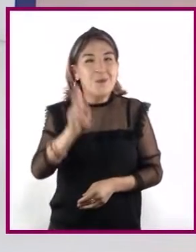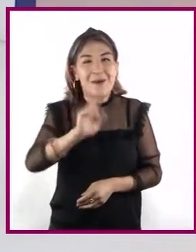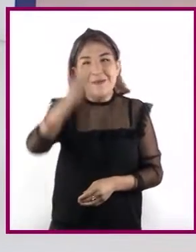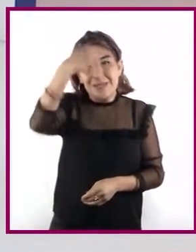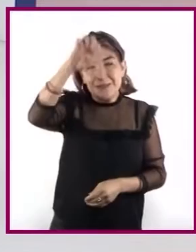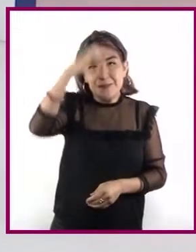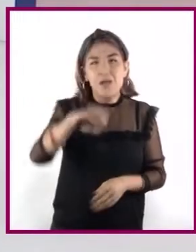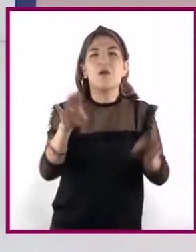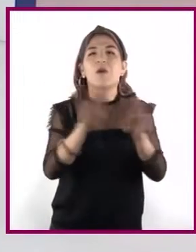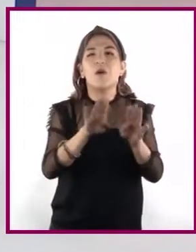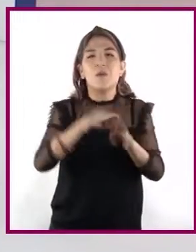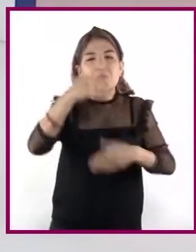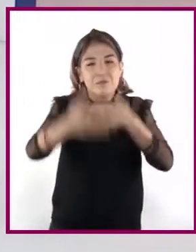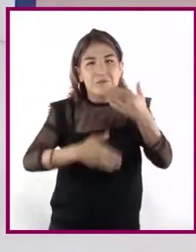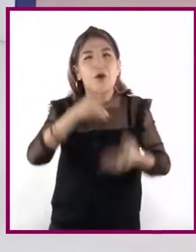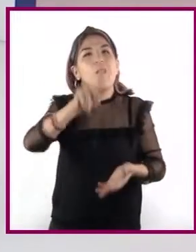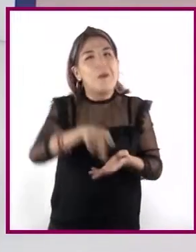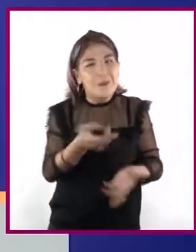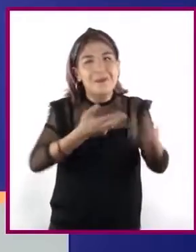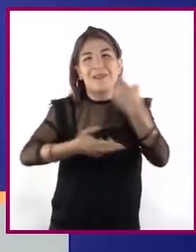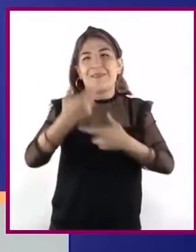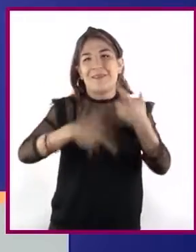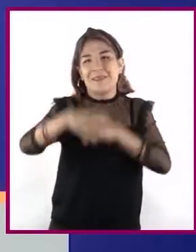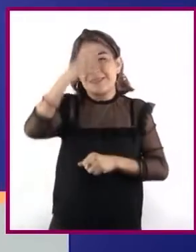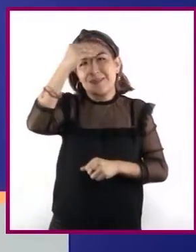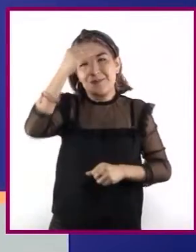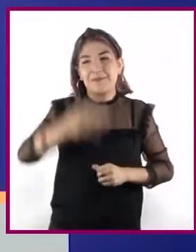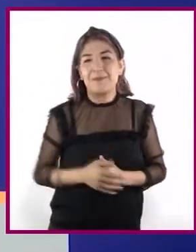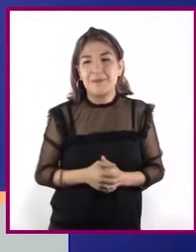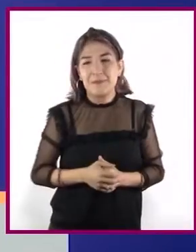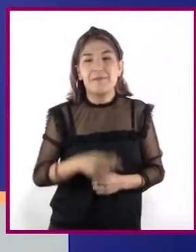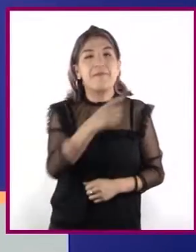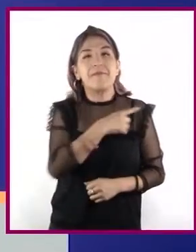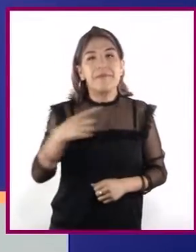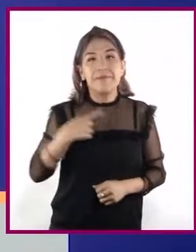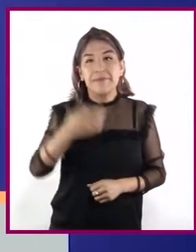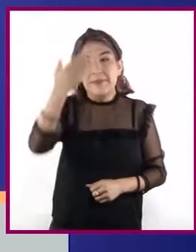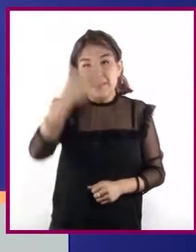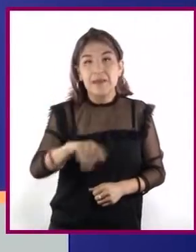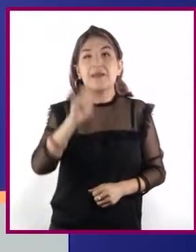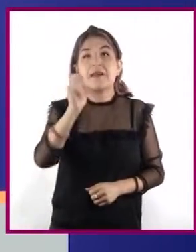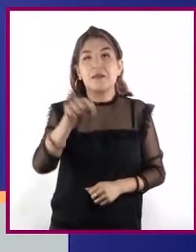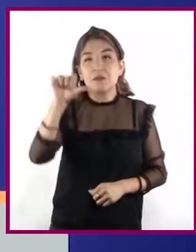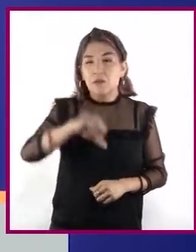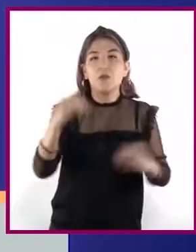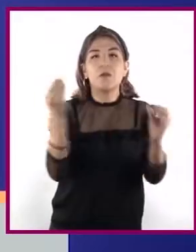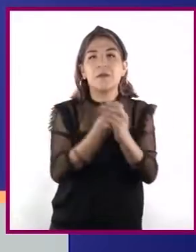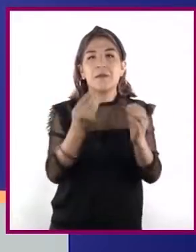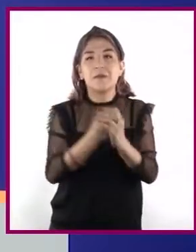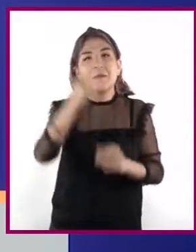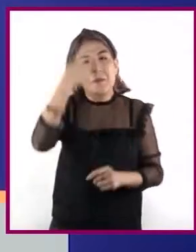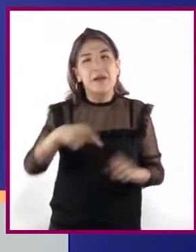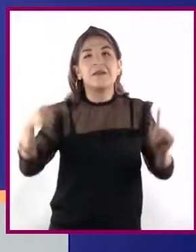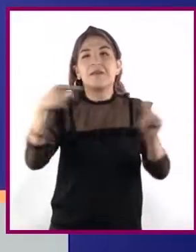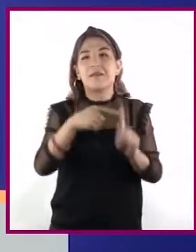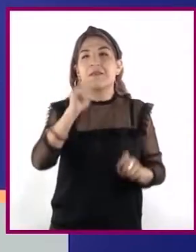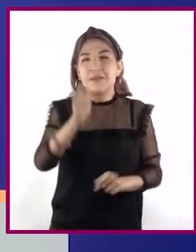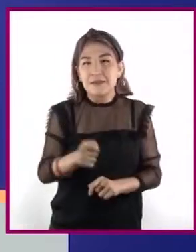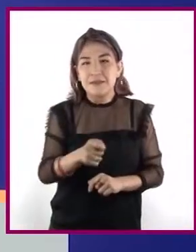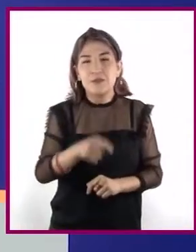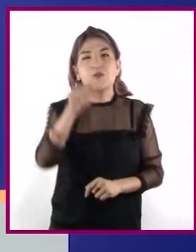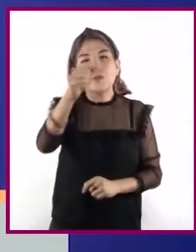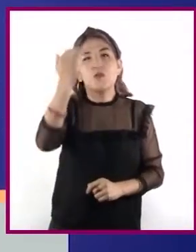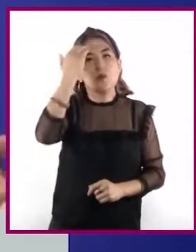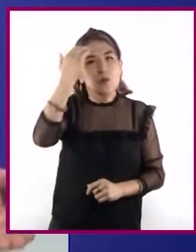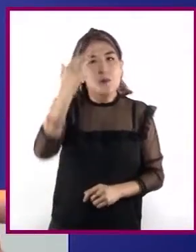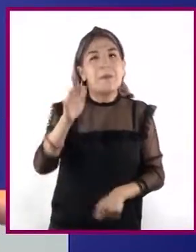un proceso de reaprendizaje. Tengan presente que esta sesión tiene como finalidad consolidar sus